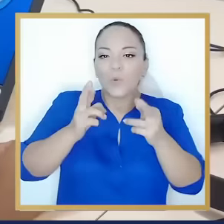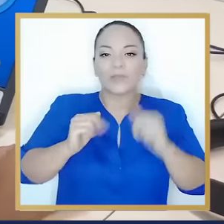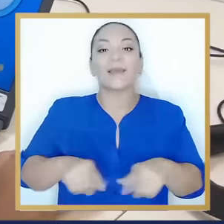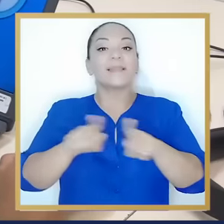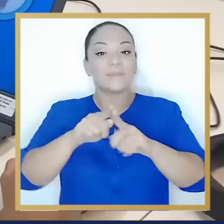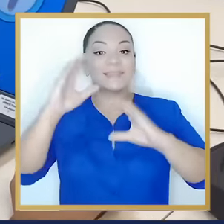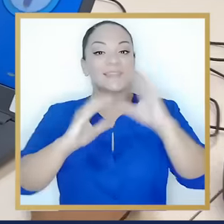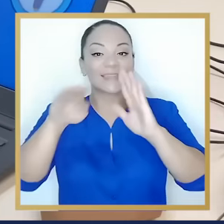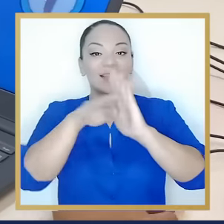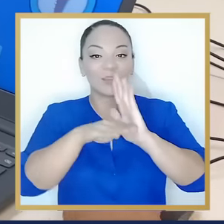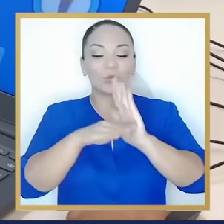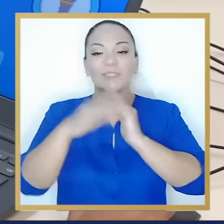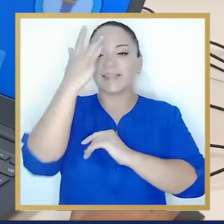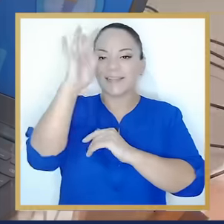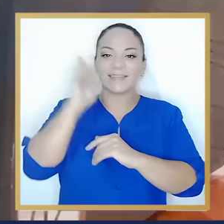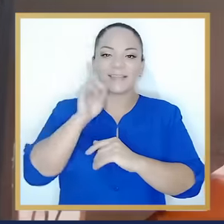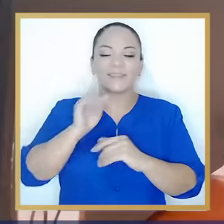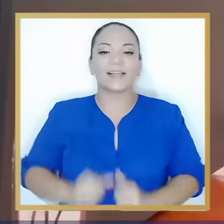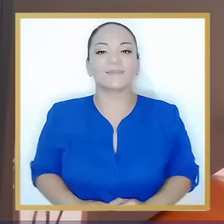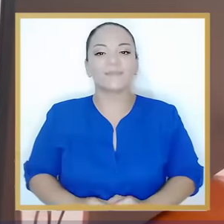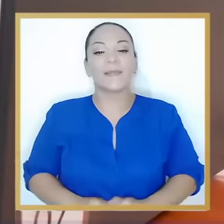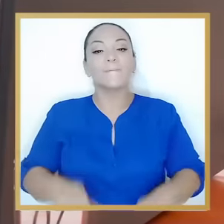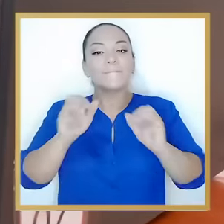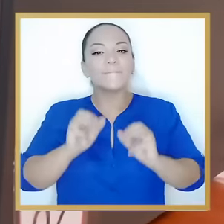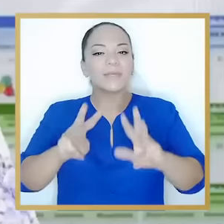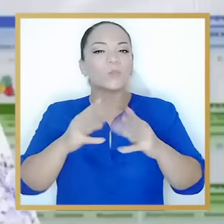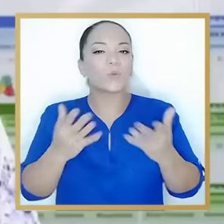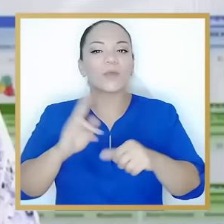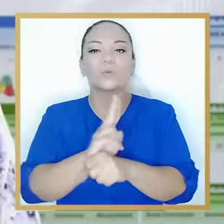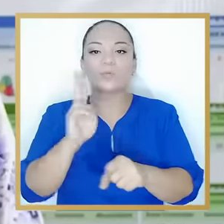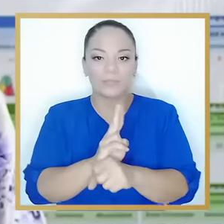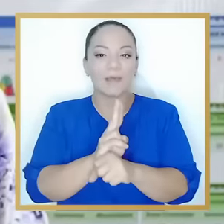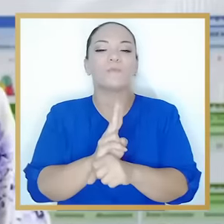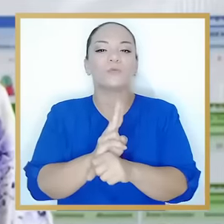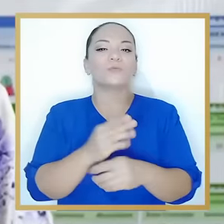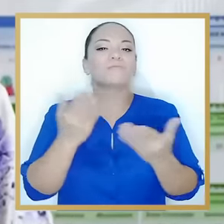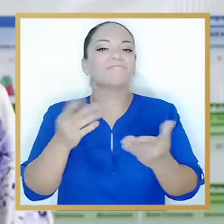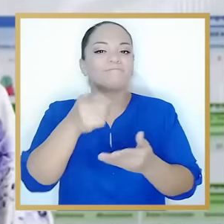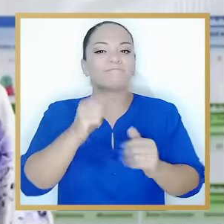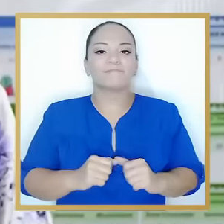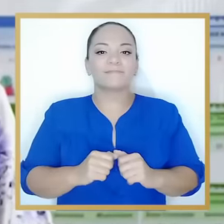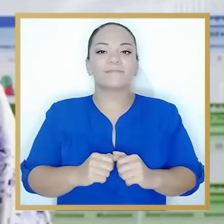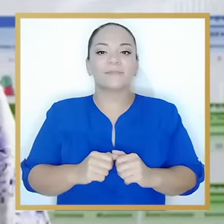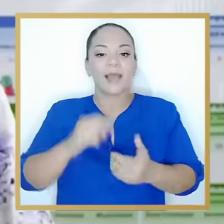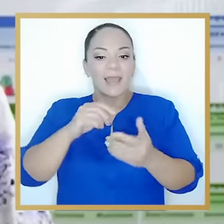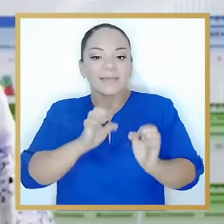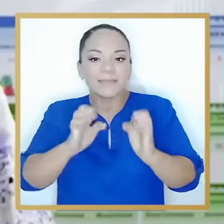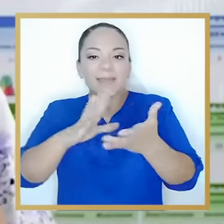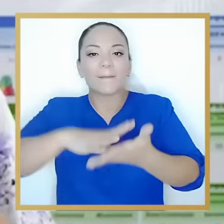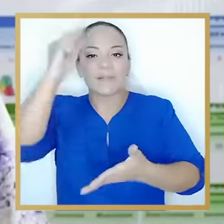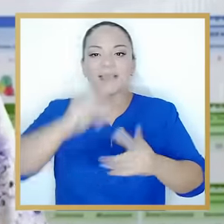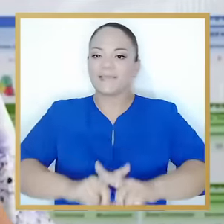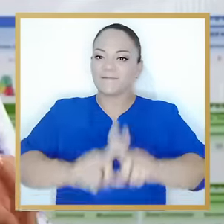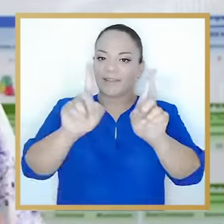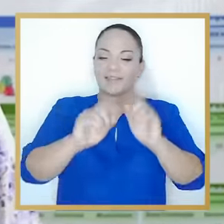robótica, además de ciencia de datos e inteligencia artificial. La metodología que utilizamos se basa en